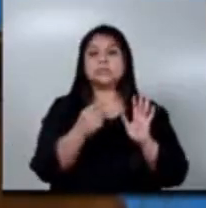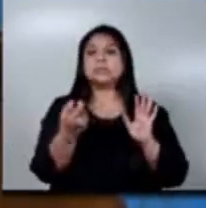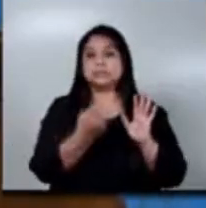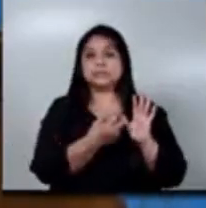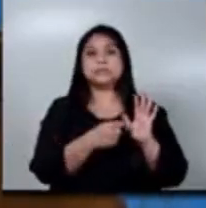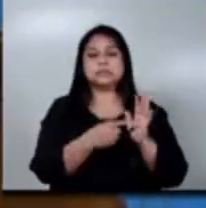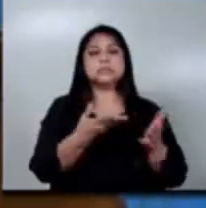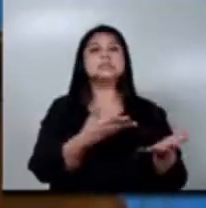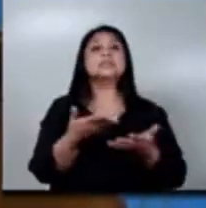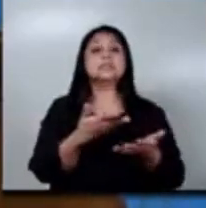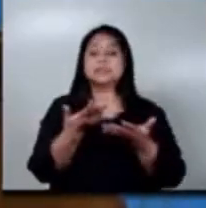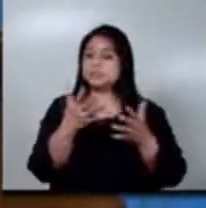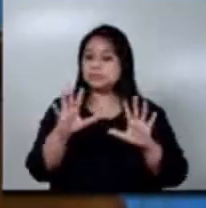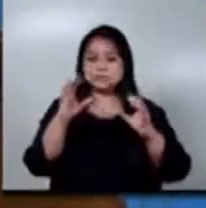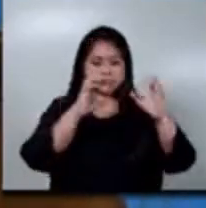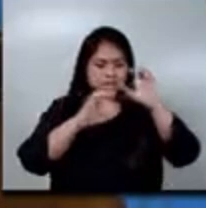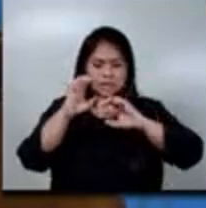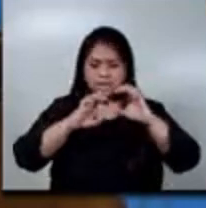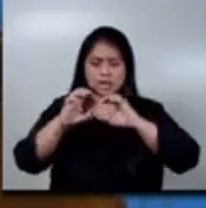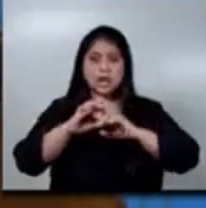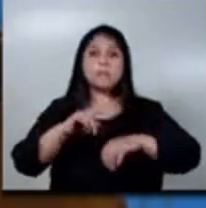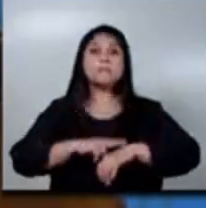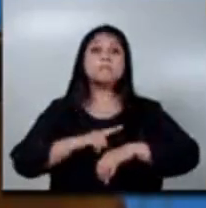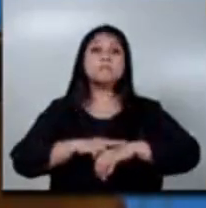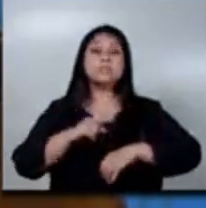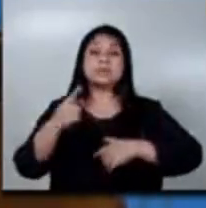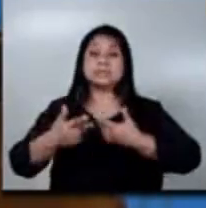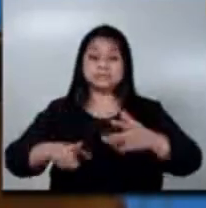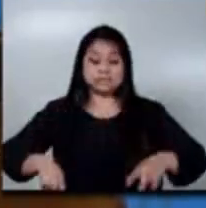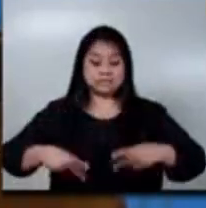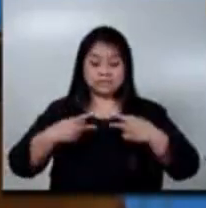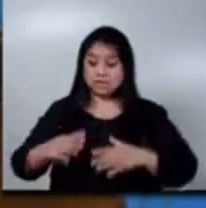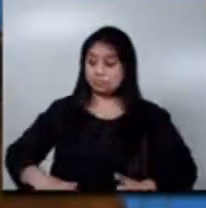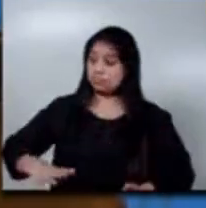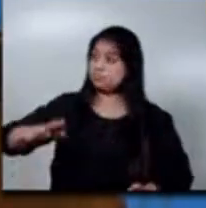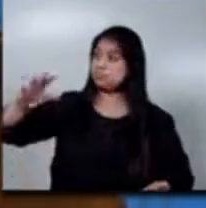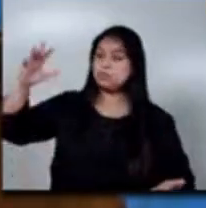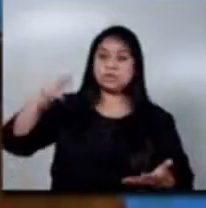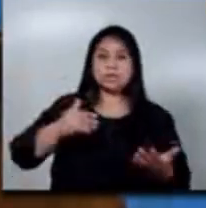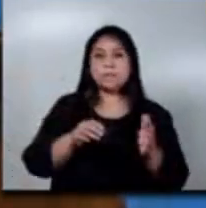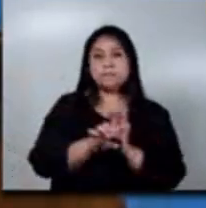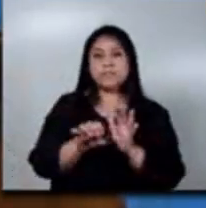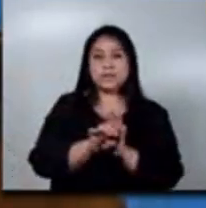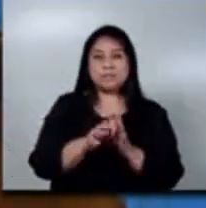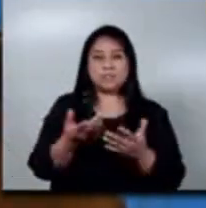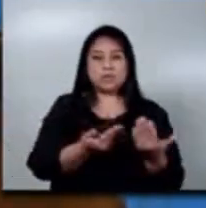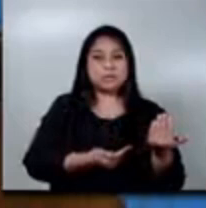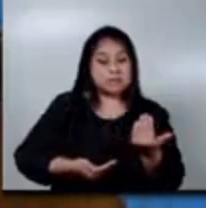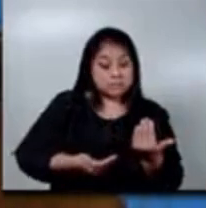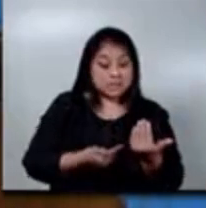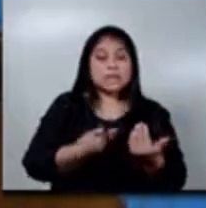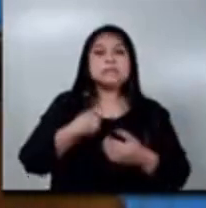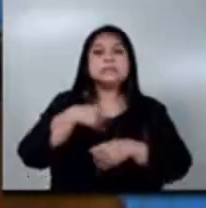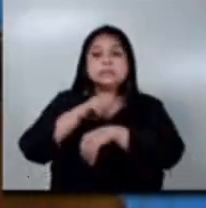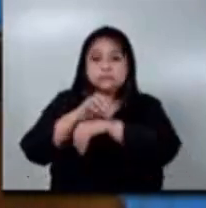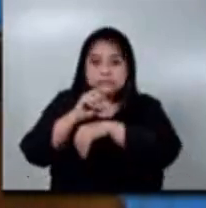normas de atención están elaboradas por ciclos de vida y en la parte de neonato se concientiza y se sensibiliza